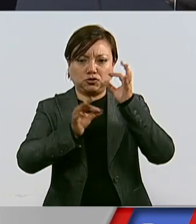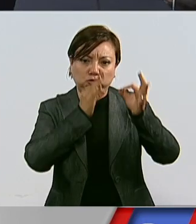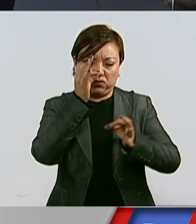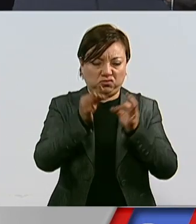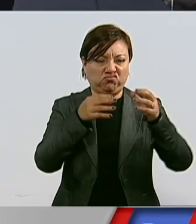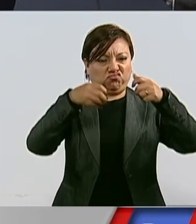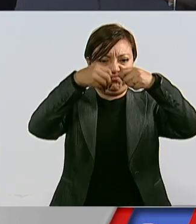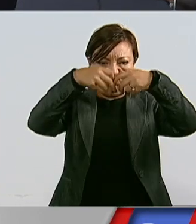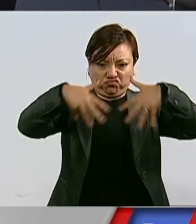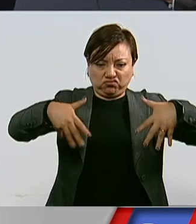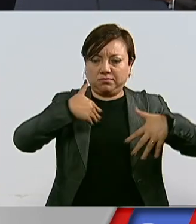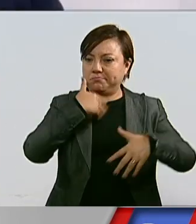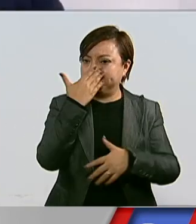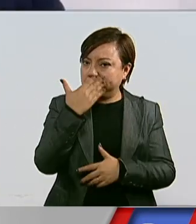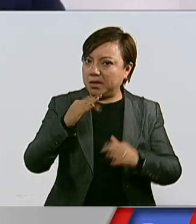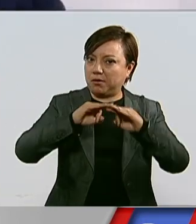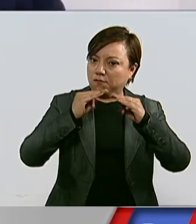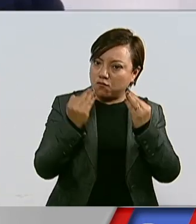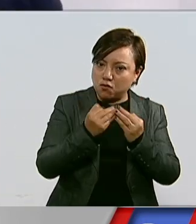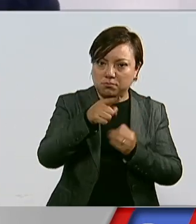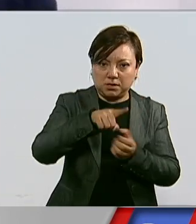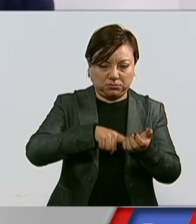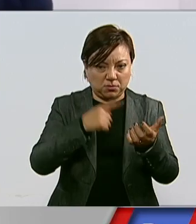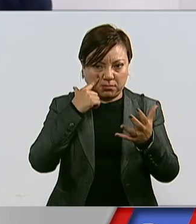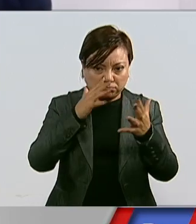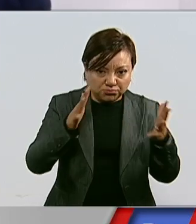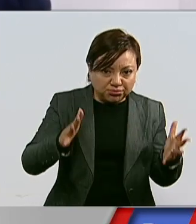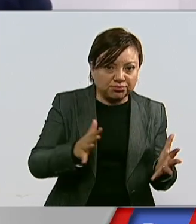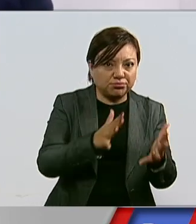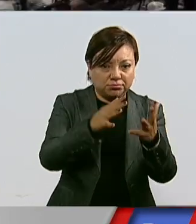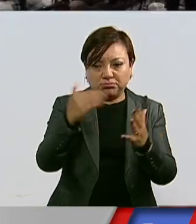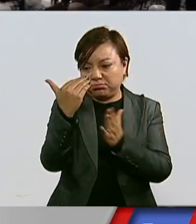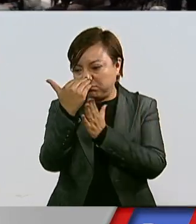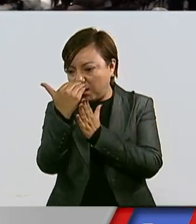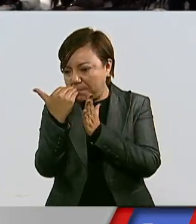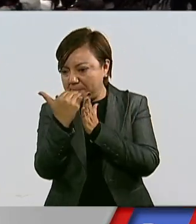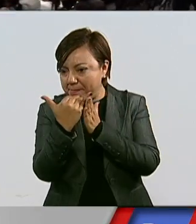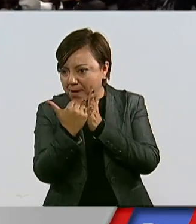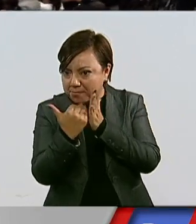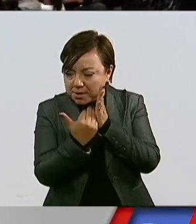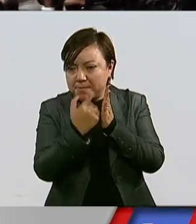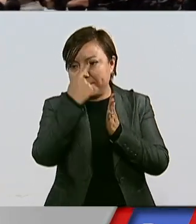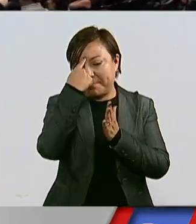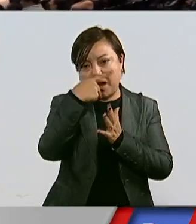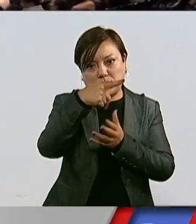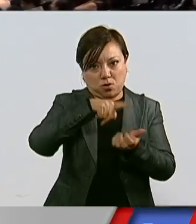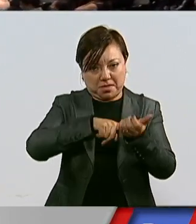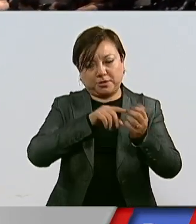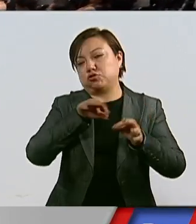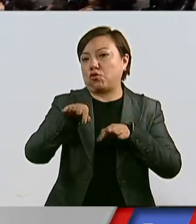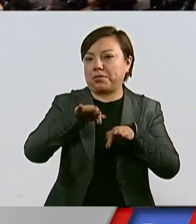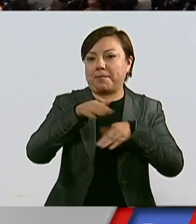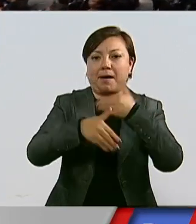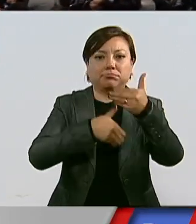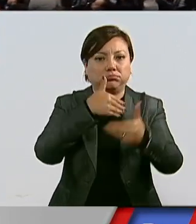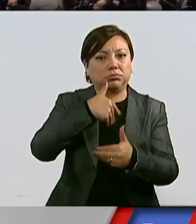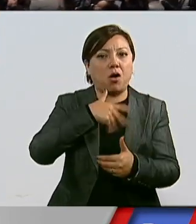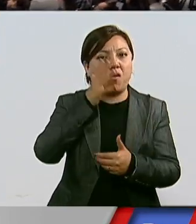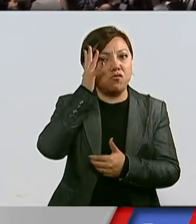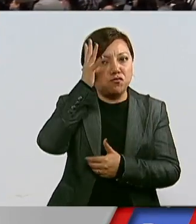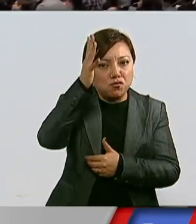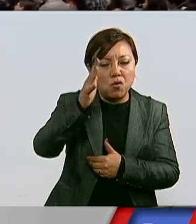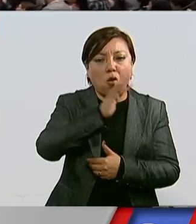institucionalmente fortalecido y con mecanismos definidos para asegurar el futuro en la